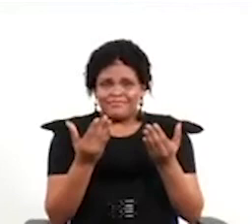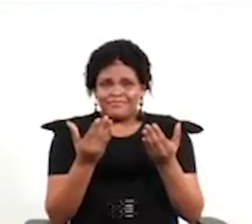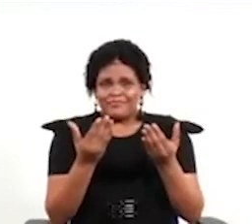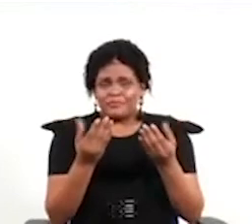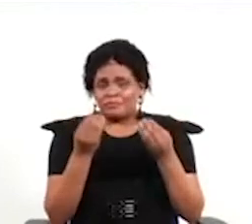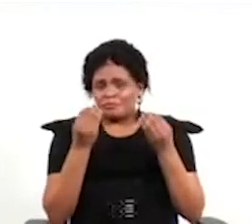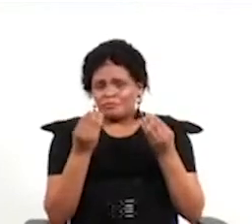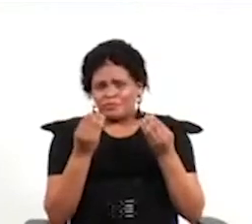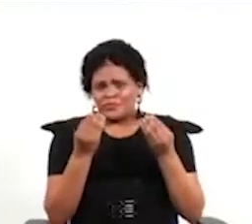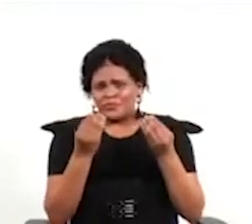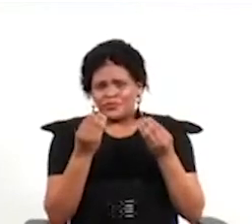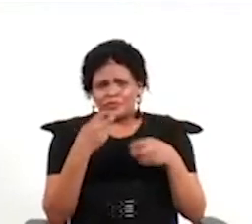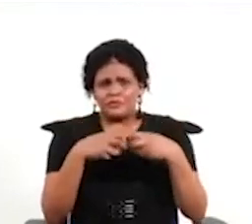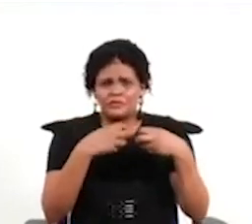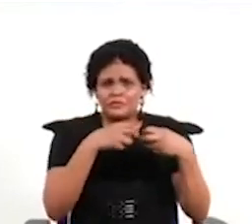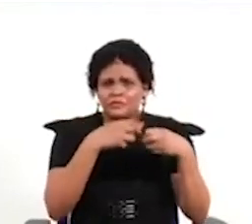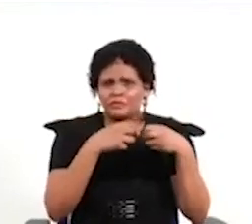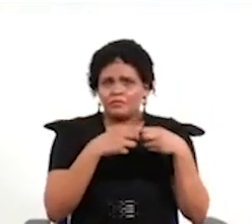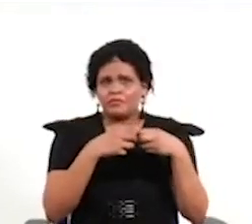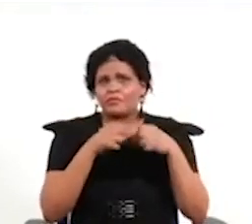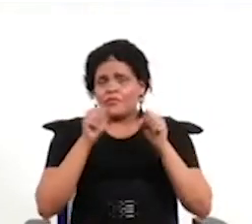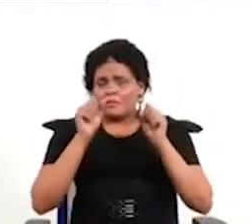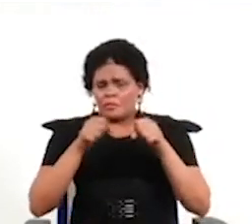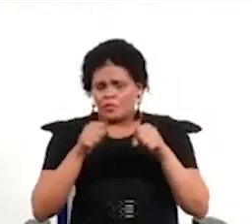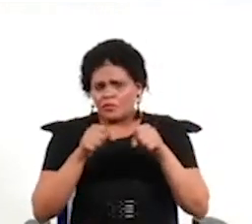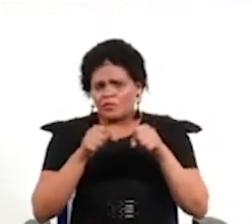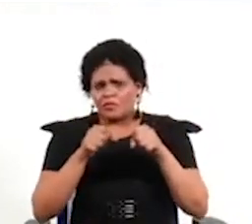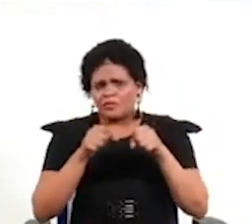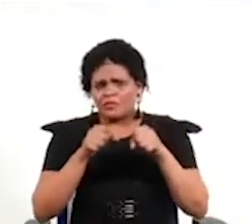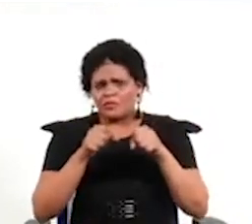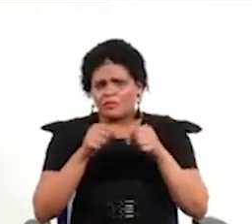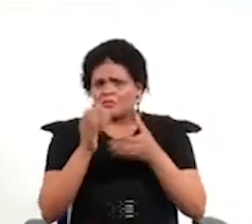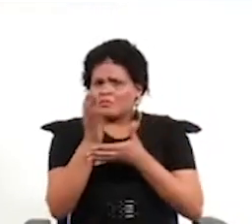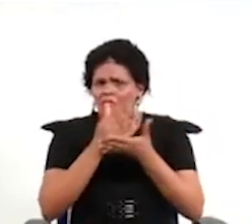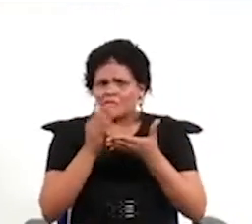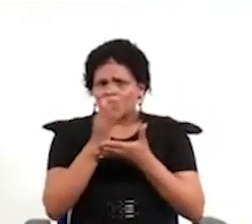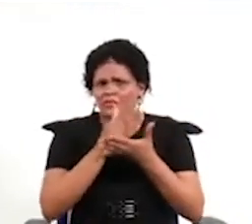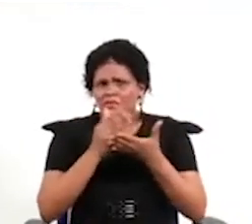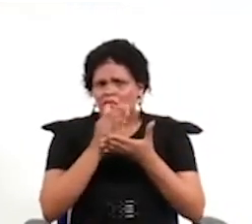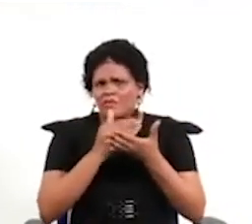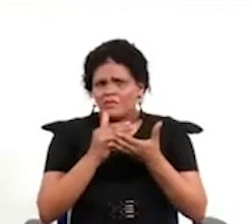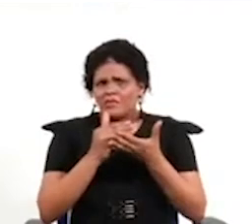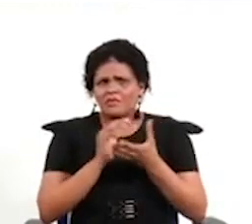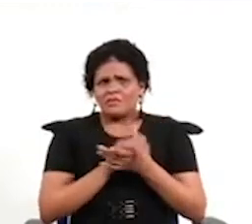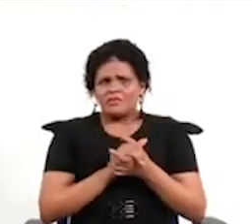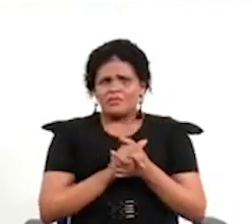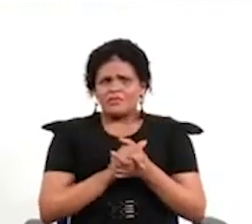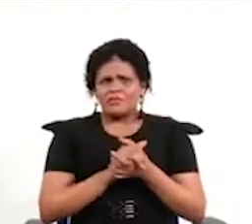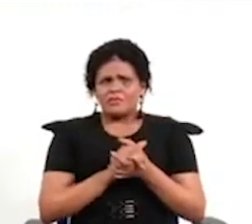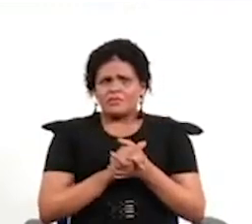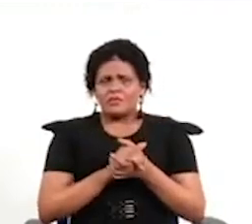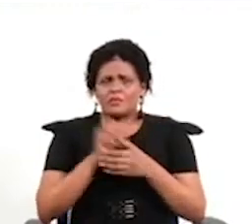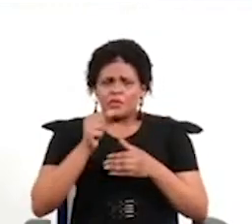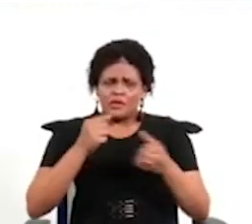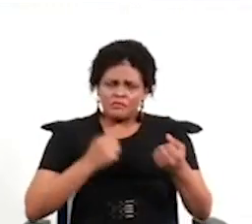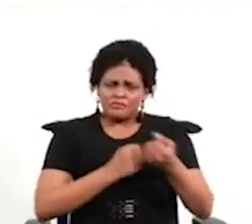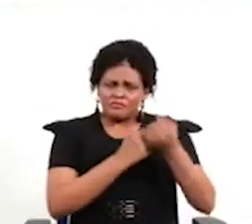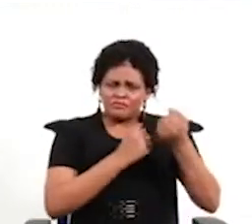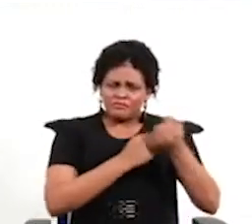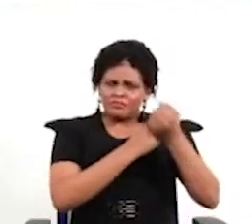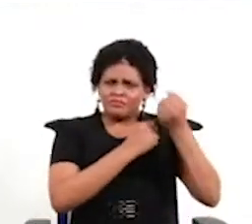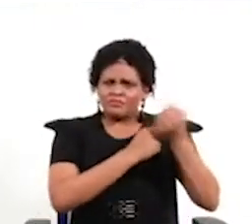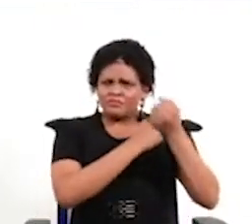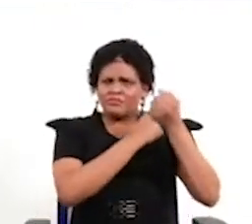inexorablemente si se posterga podría ser que algunos de los actores pierdan fuelle en el impulso transformador que